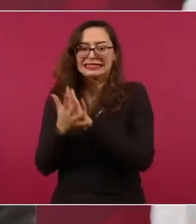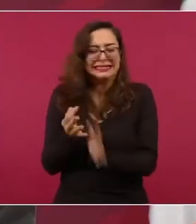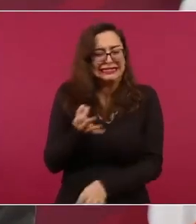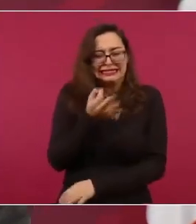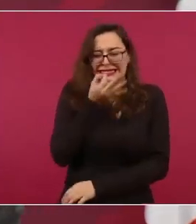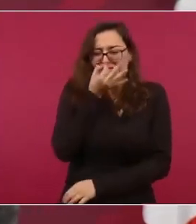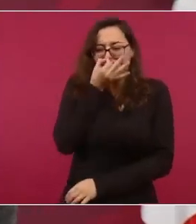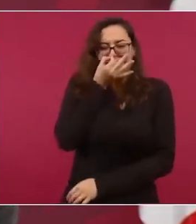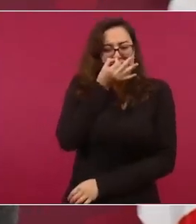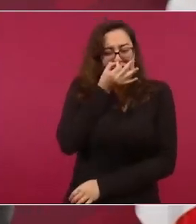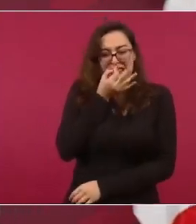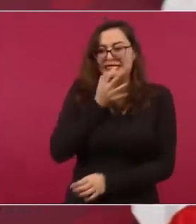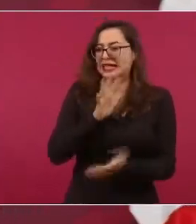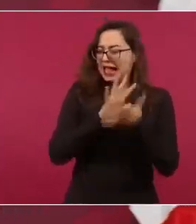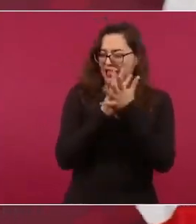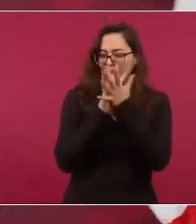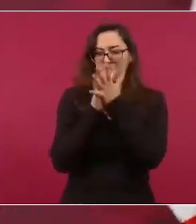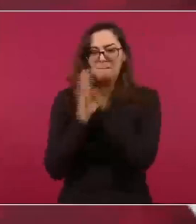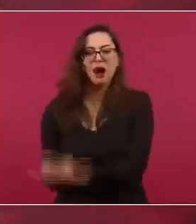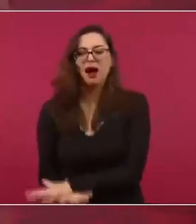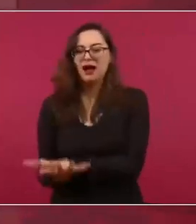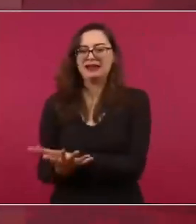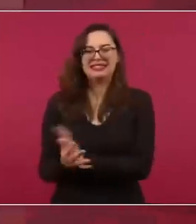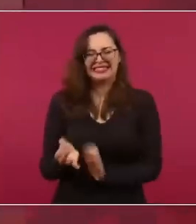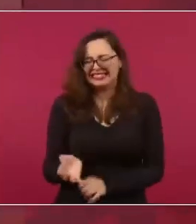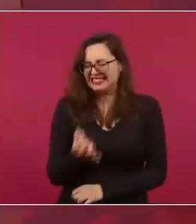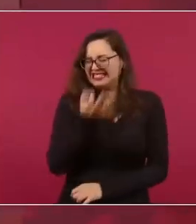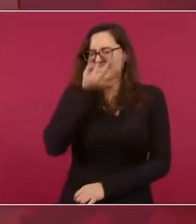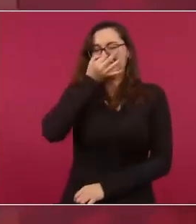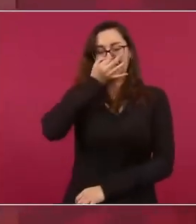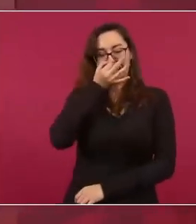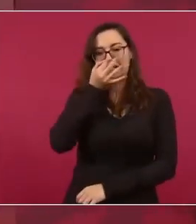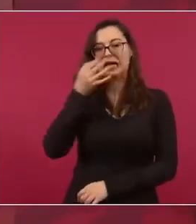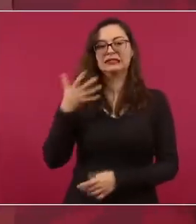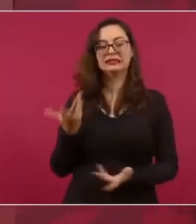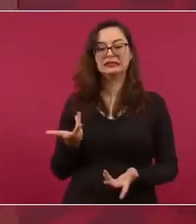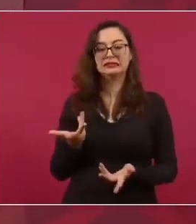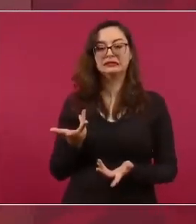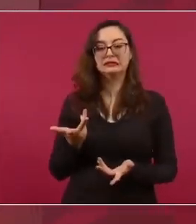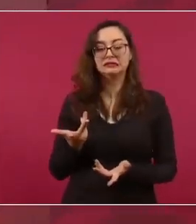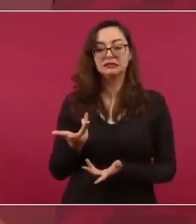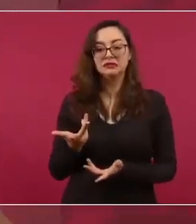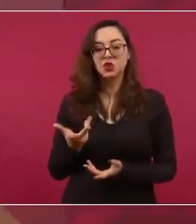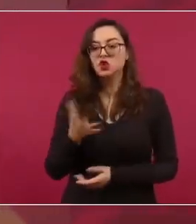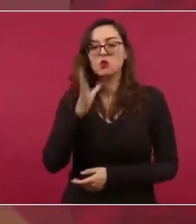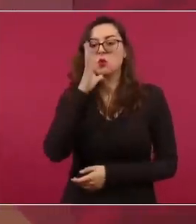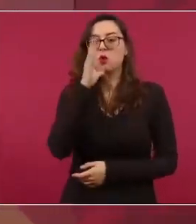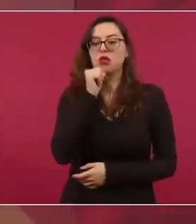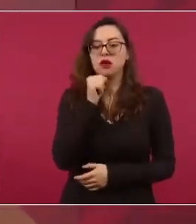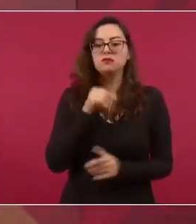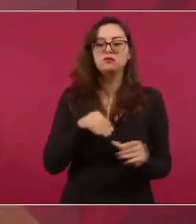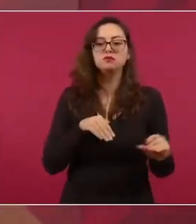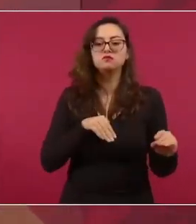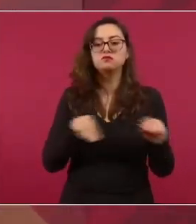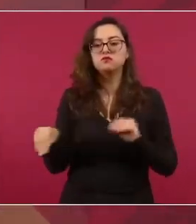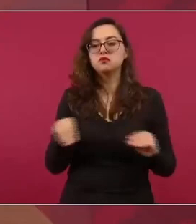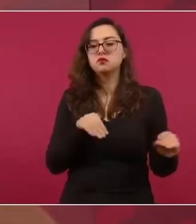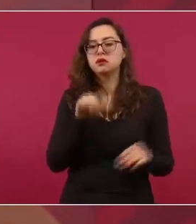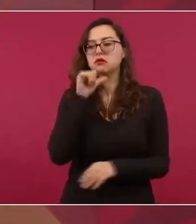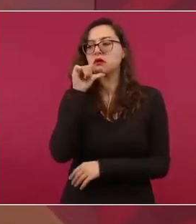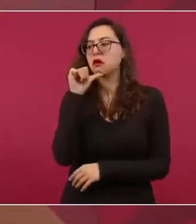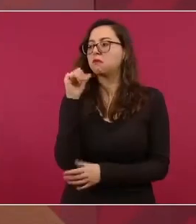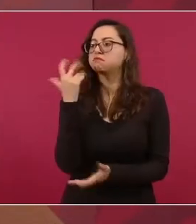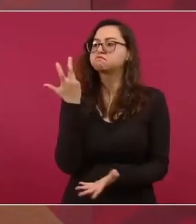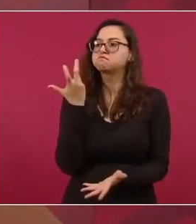No, es el tiempo en que no se movía nada, del inmovilismo,